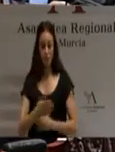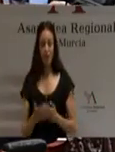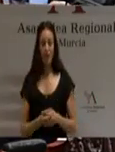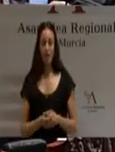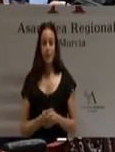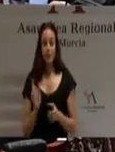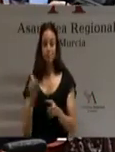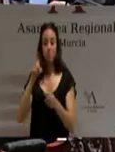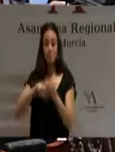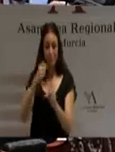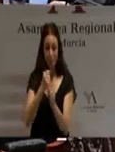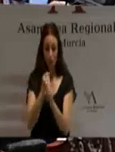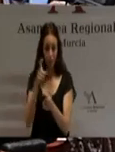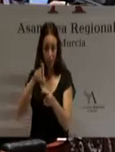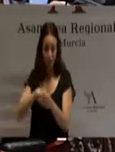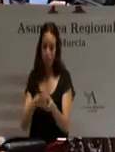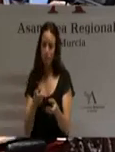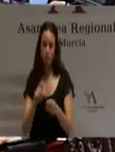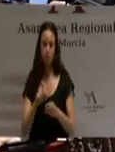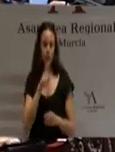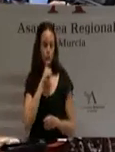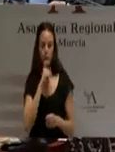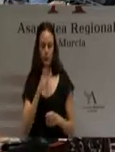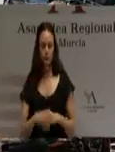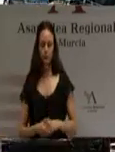convierte en una prioridad en materia laboral.